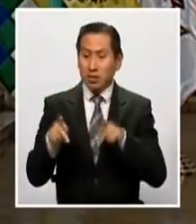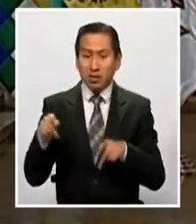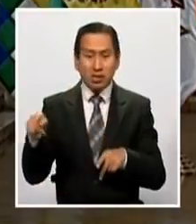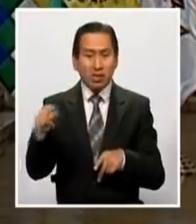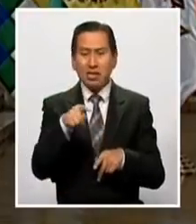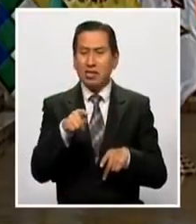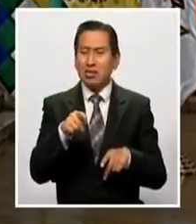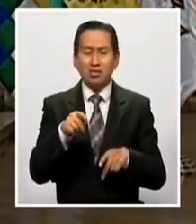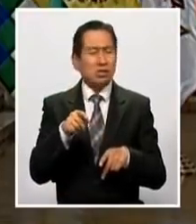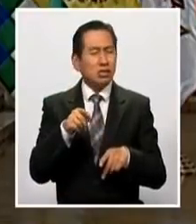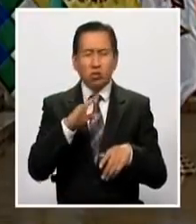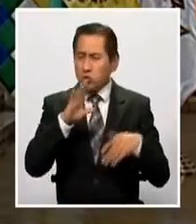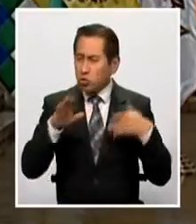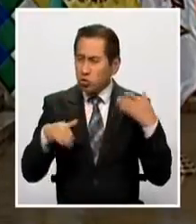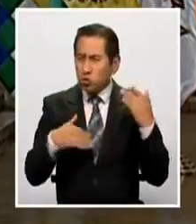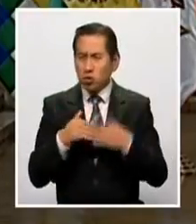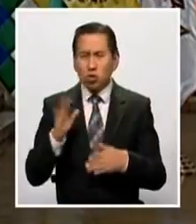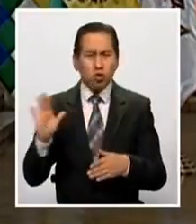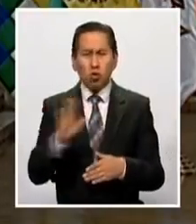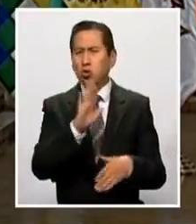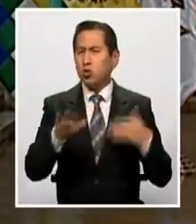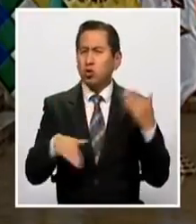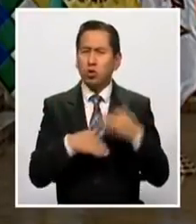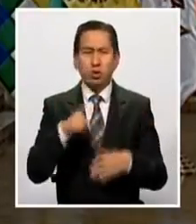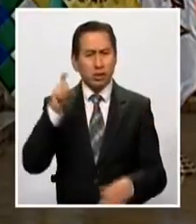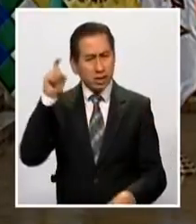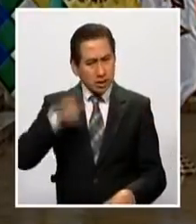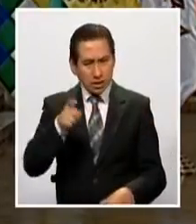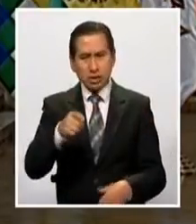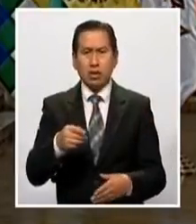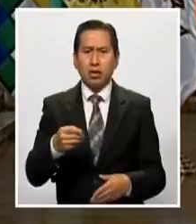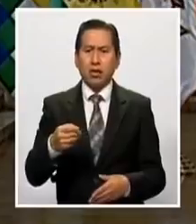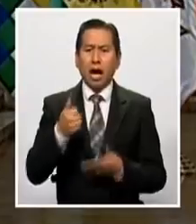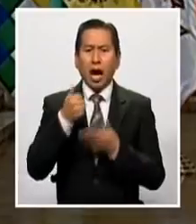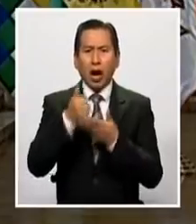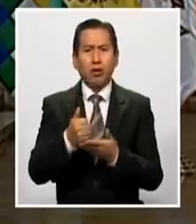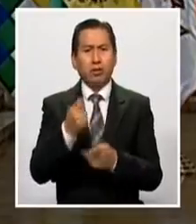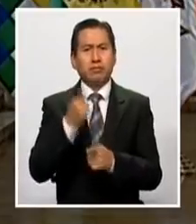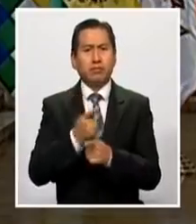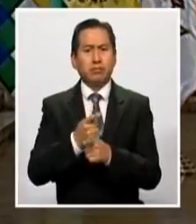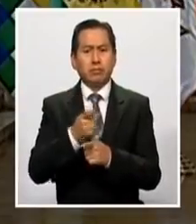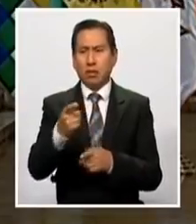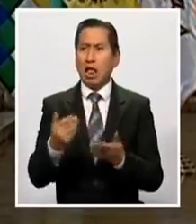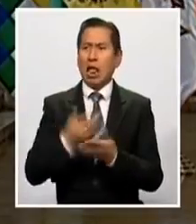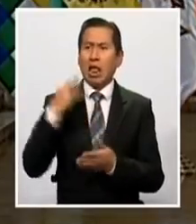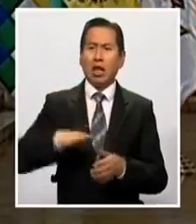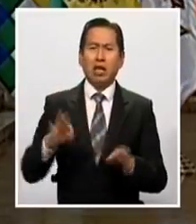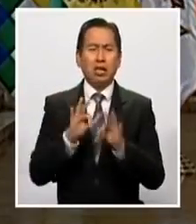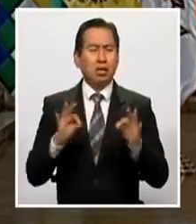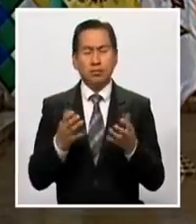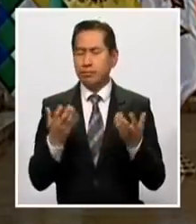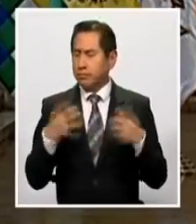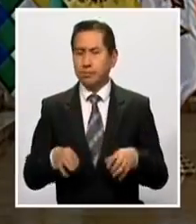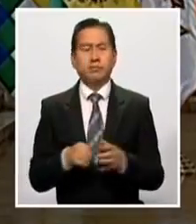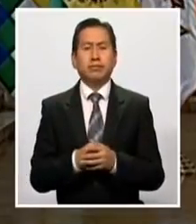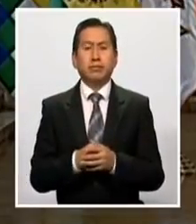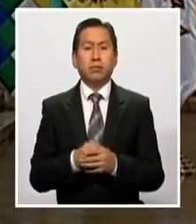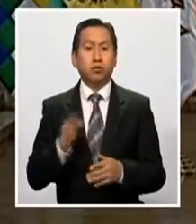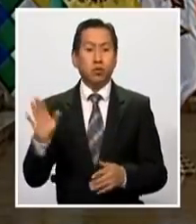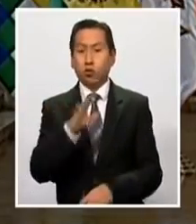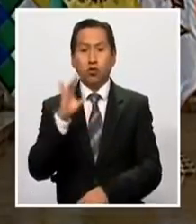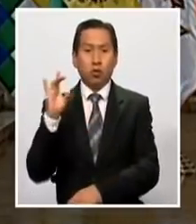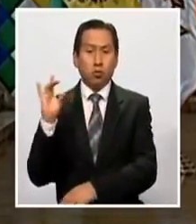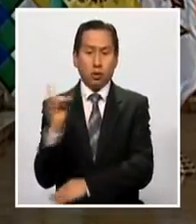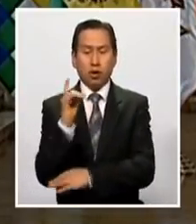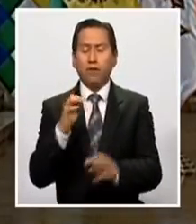absolutamente ningún ciudadano, se quede sin ayuda o sin ingresos. Queridas familias de toda